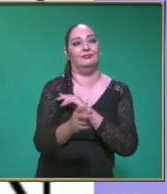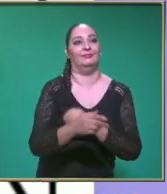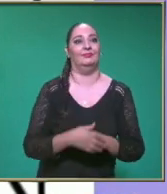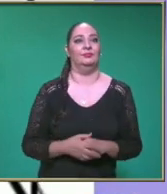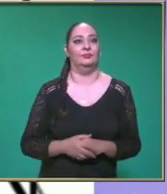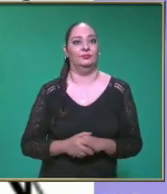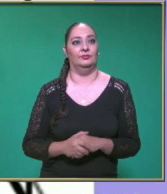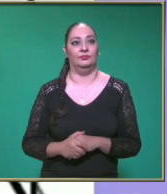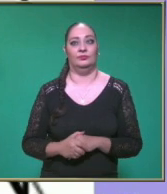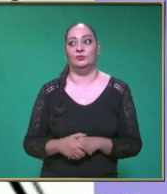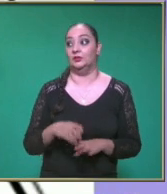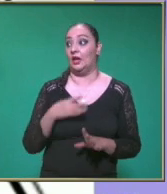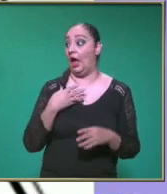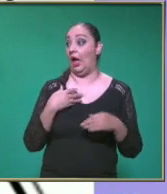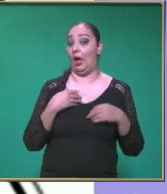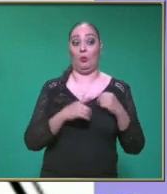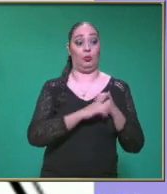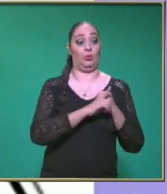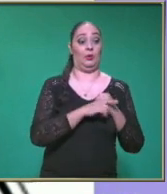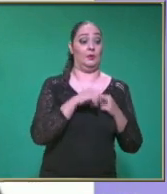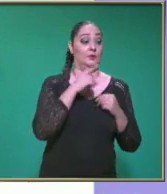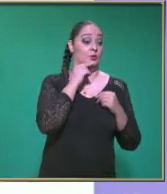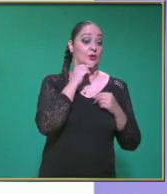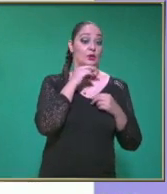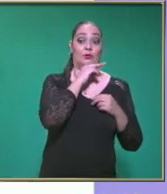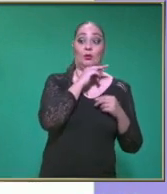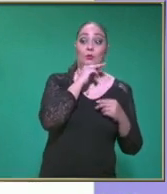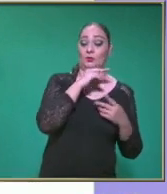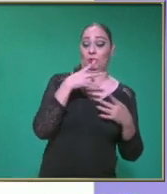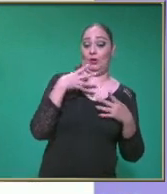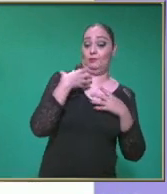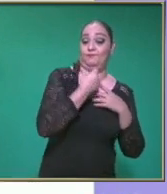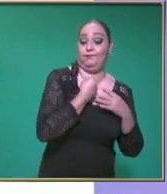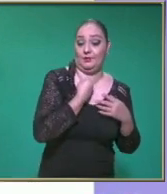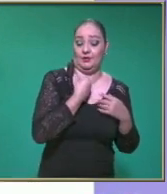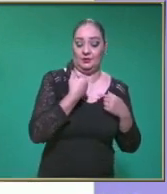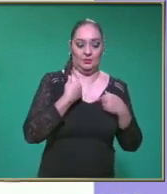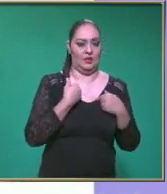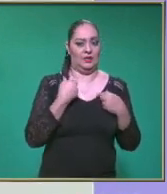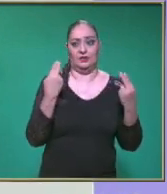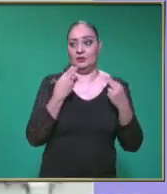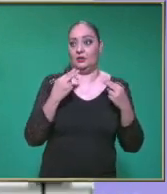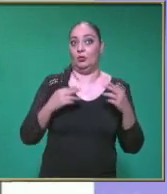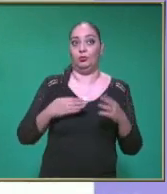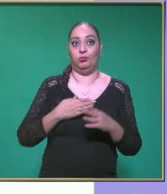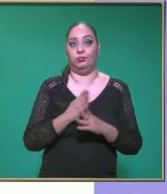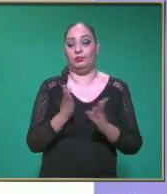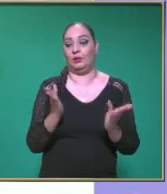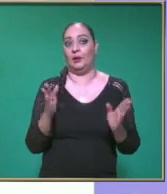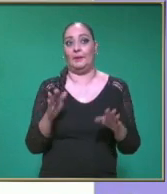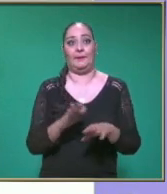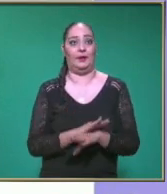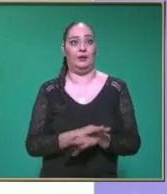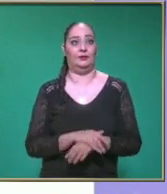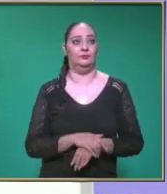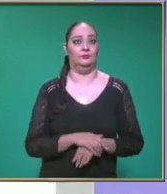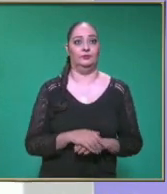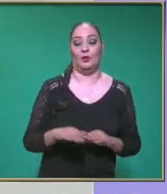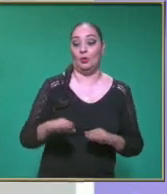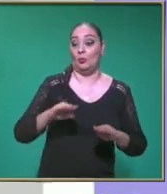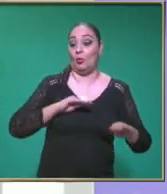Estoy en problemas La policía Me alcanzará Muy pronto Necesito Una alternativa En el movimiento